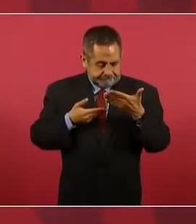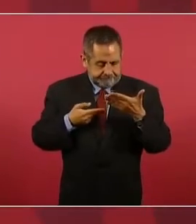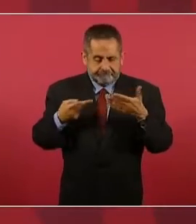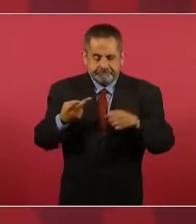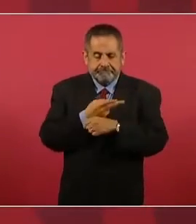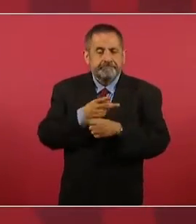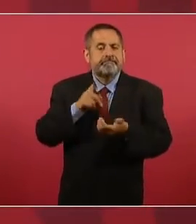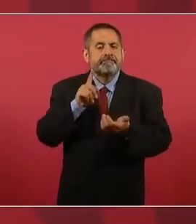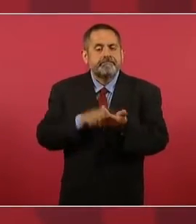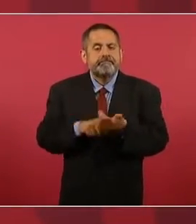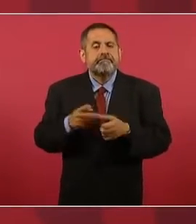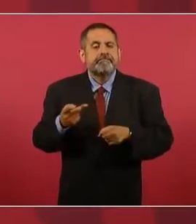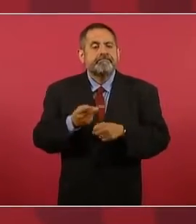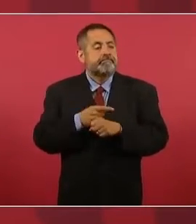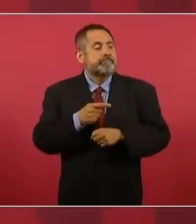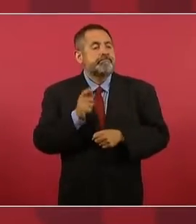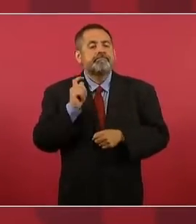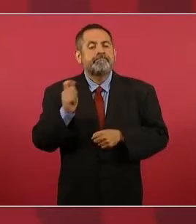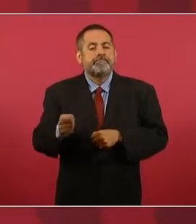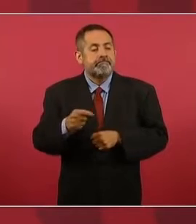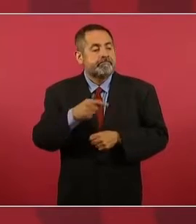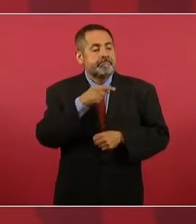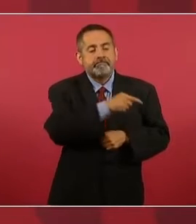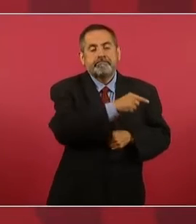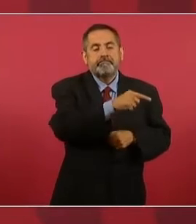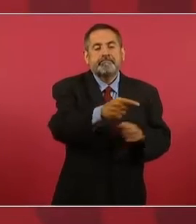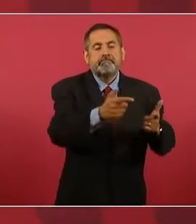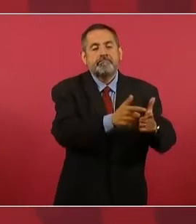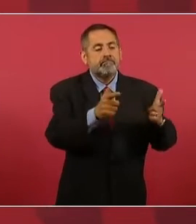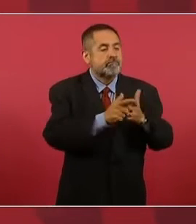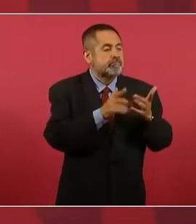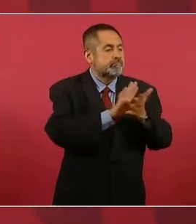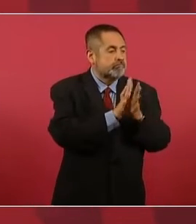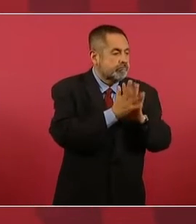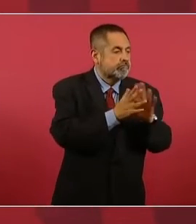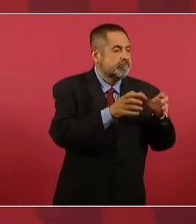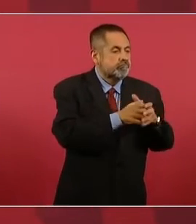de narcotraficantes?